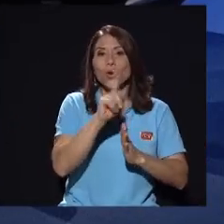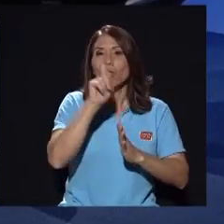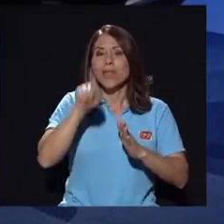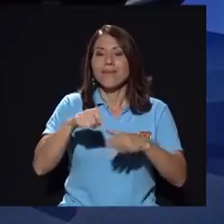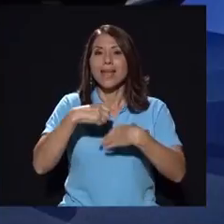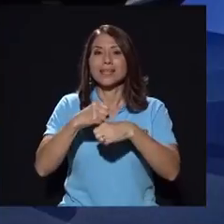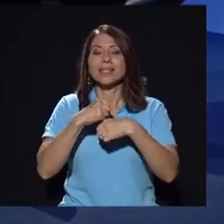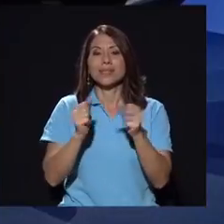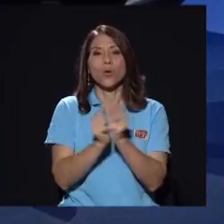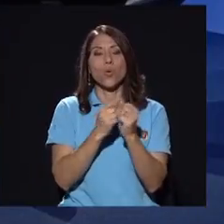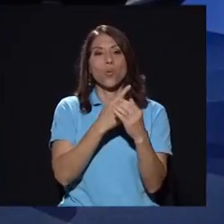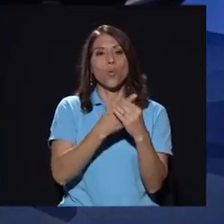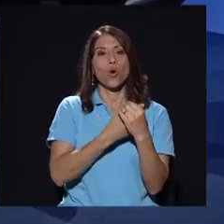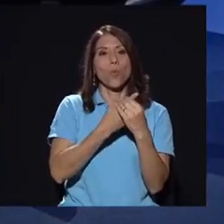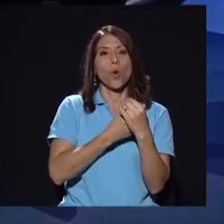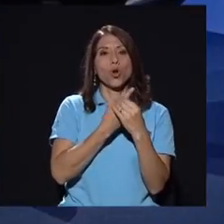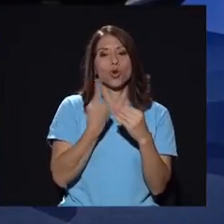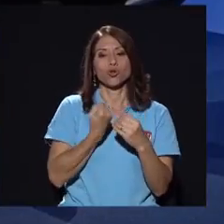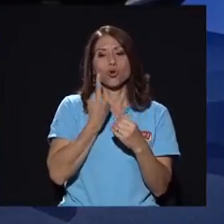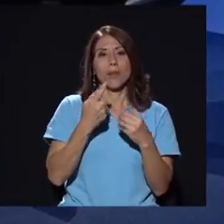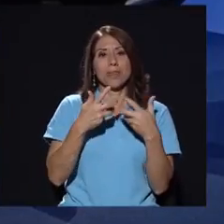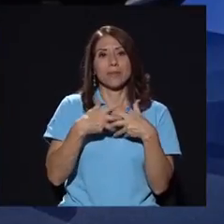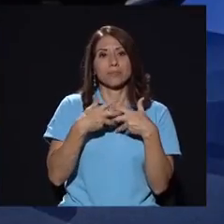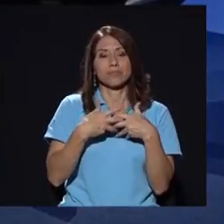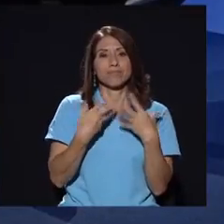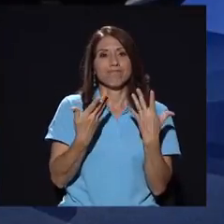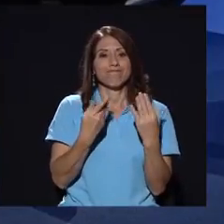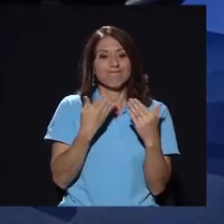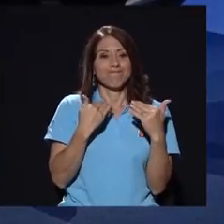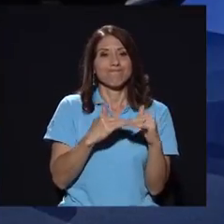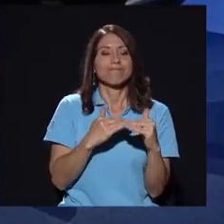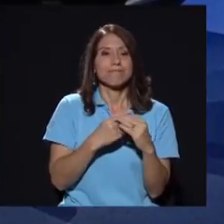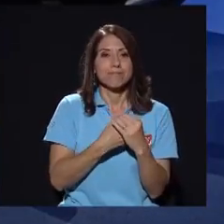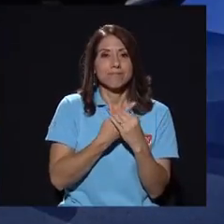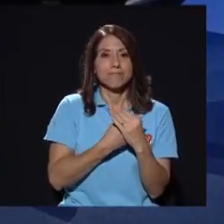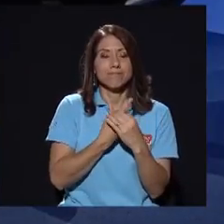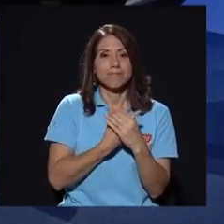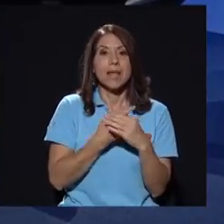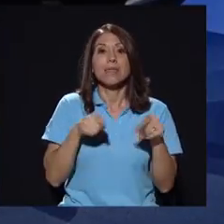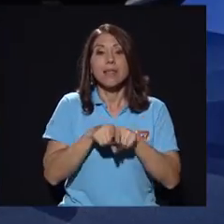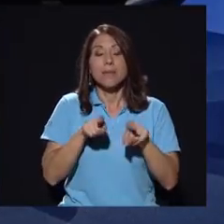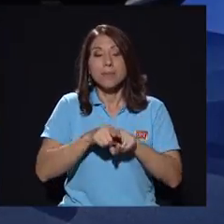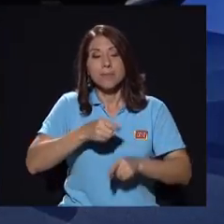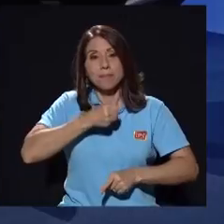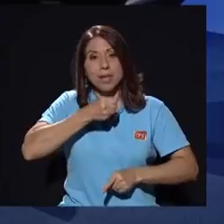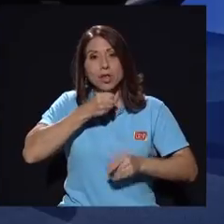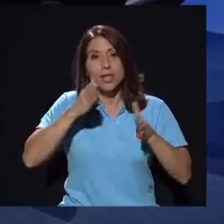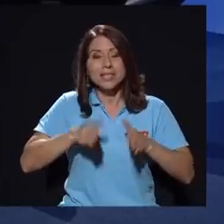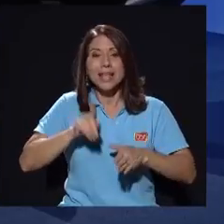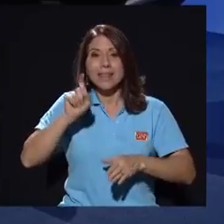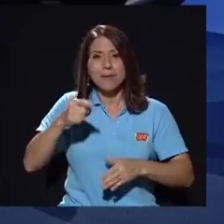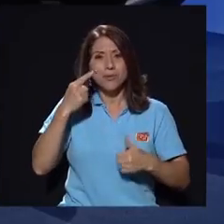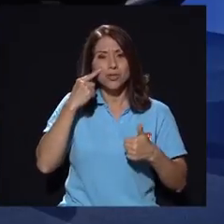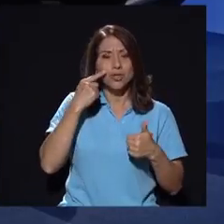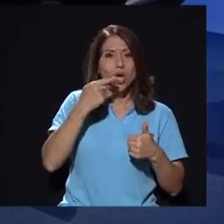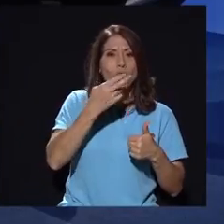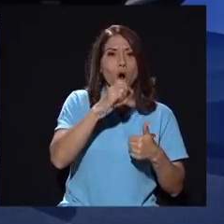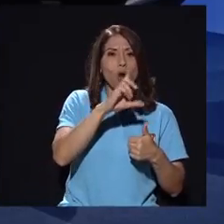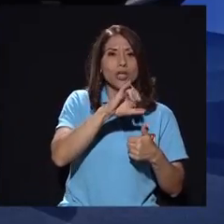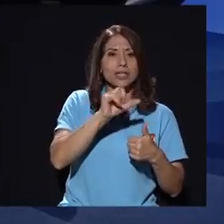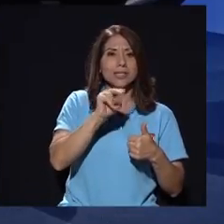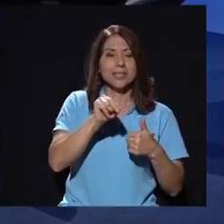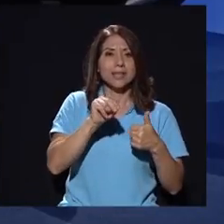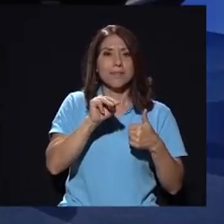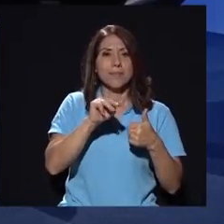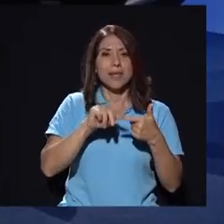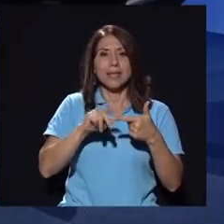manejarse bajo un monopolio y también creo que en algún momento los periodistas tenemos que hacer esa mirada hacia Holcín y CEMEX que